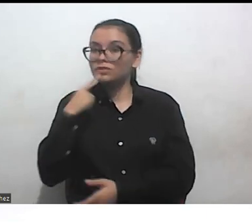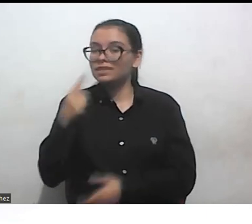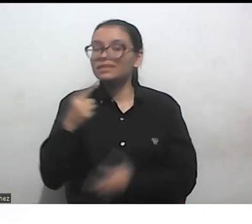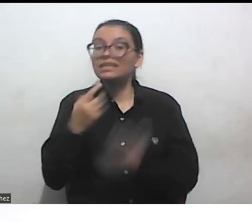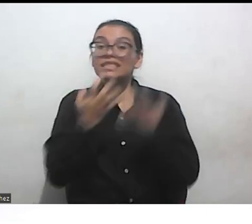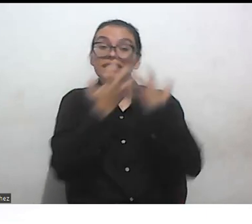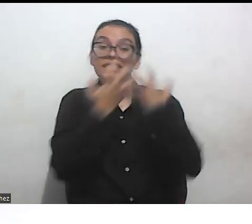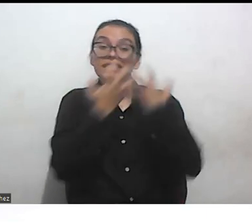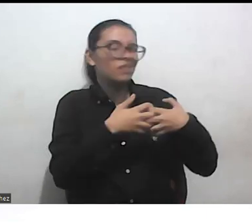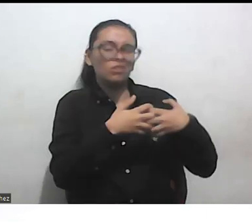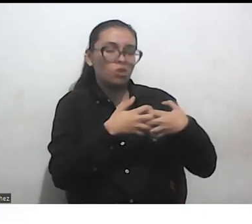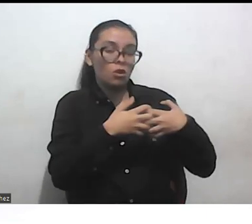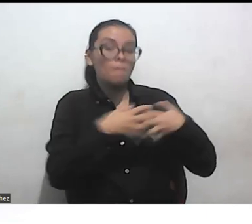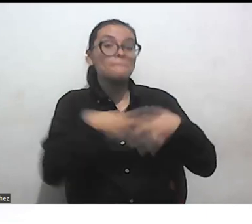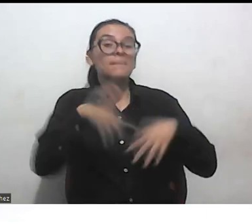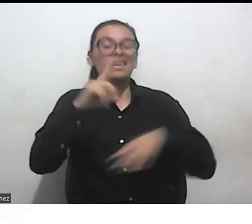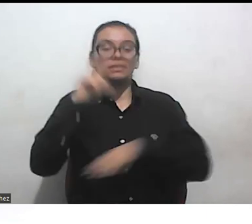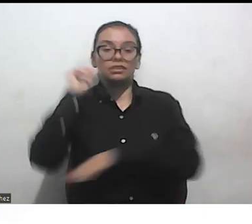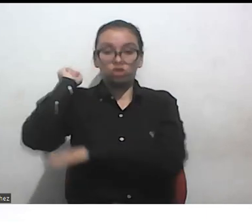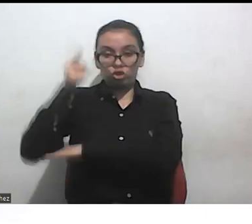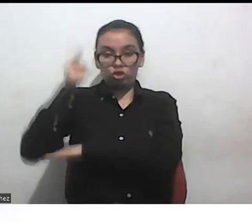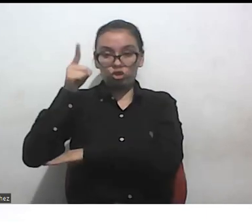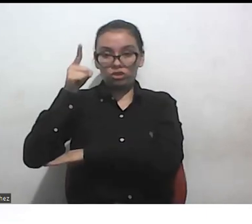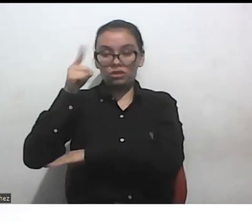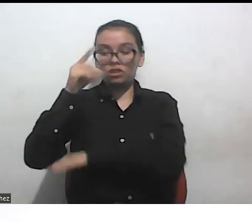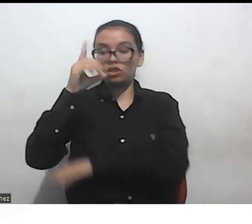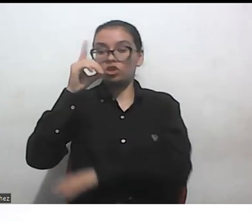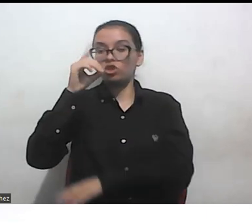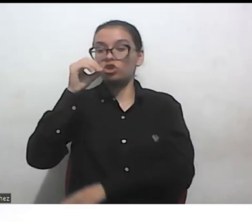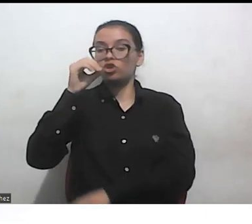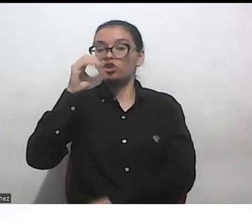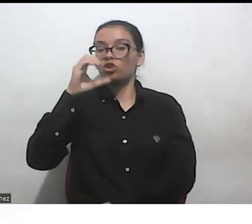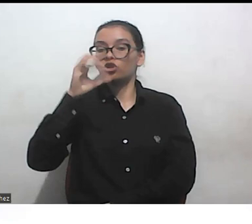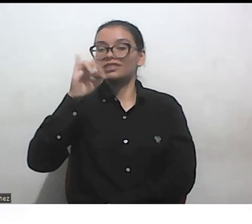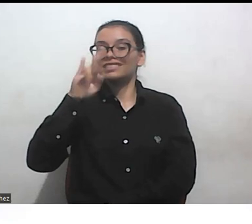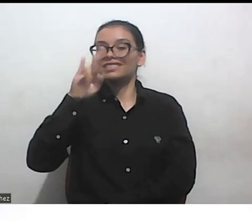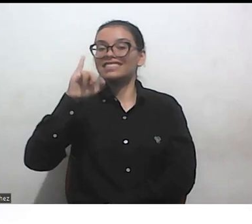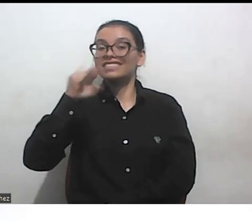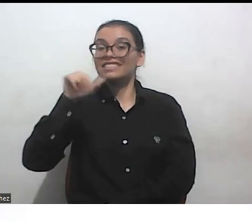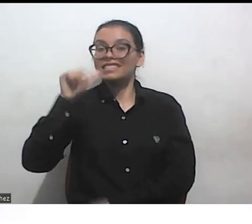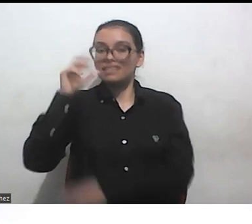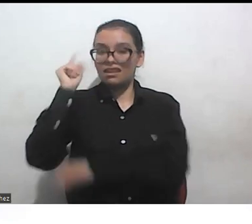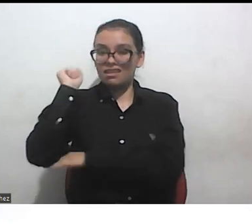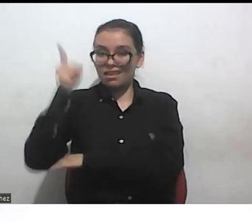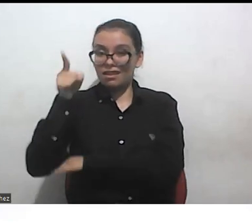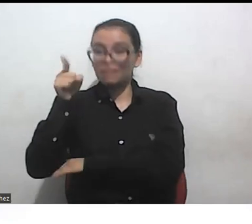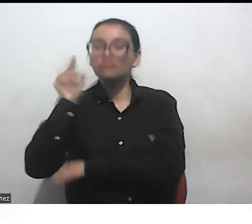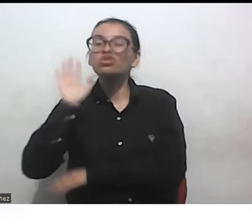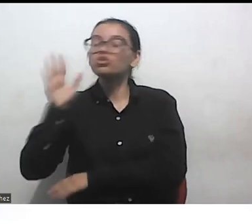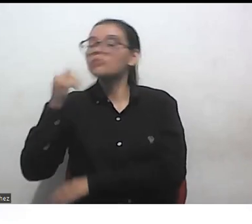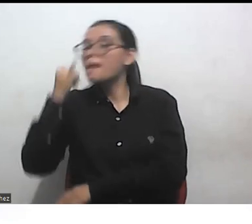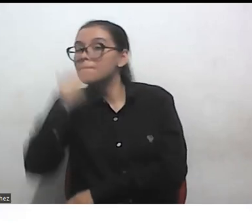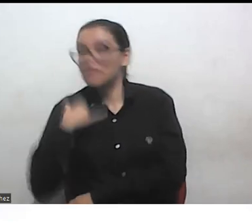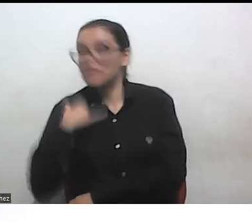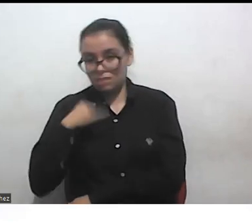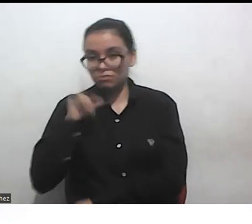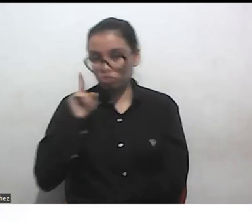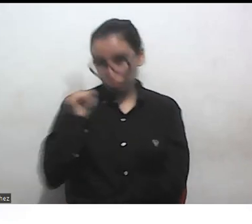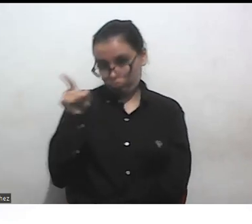y una doctrina que muy claramente dicen diferente que es una doctrina errónea que